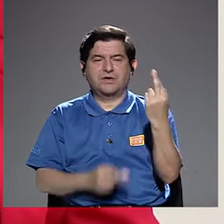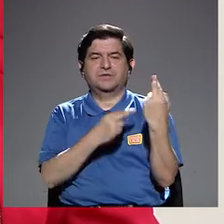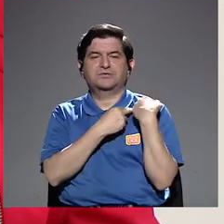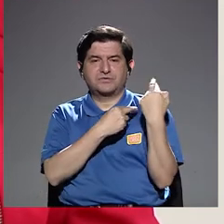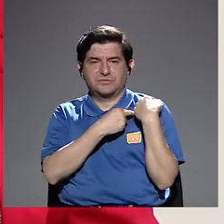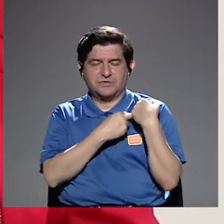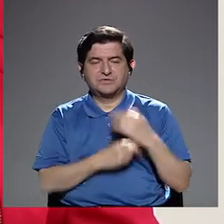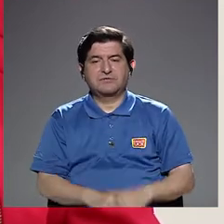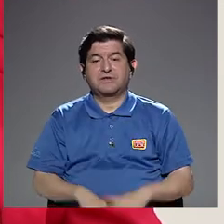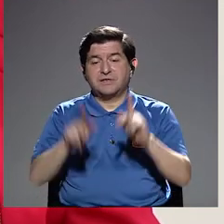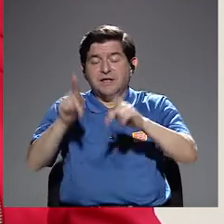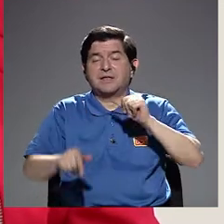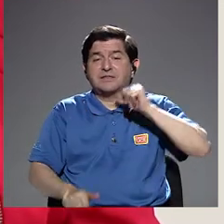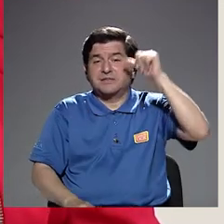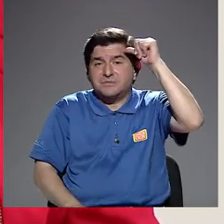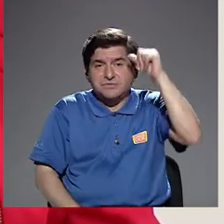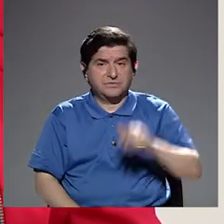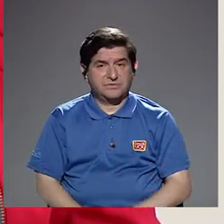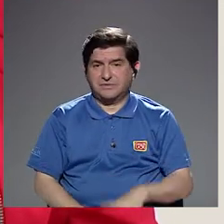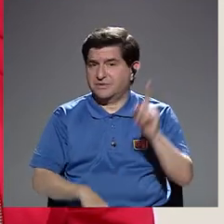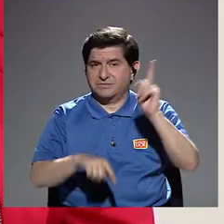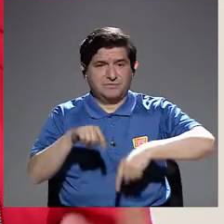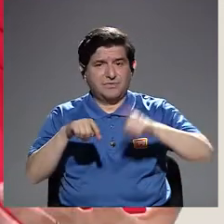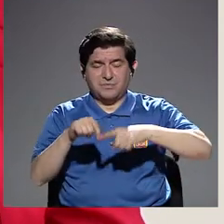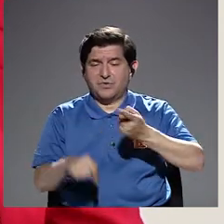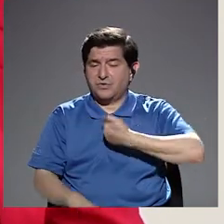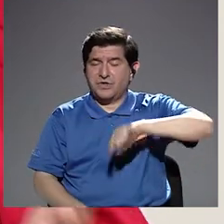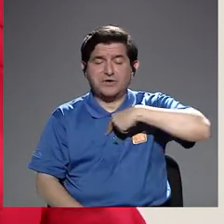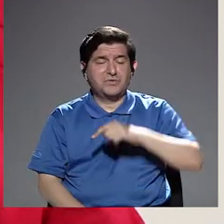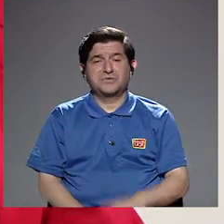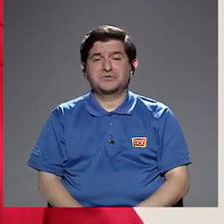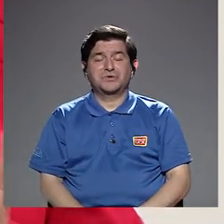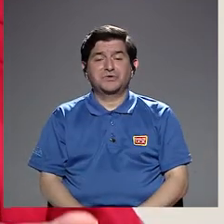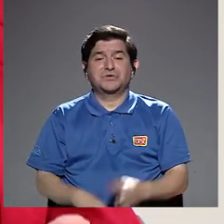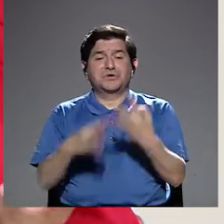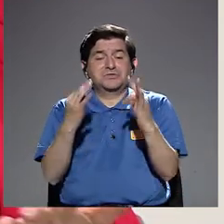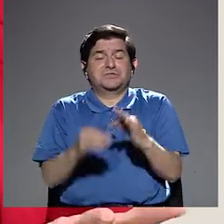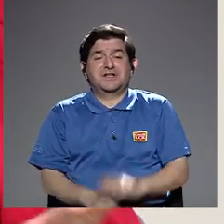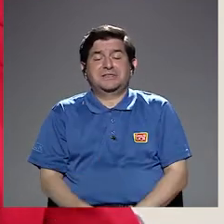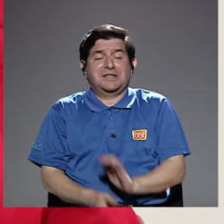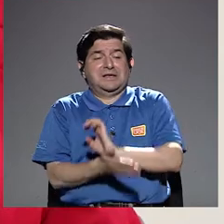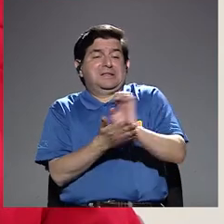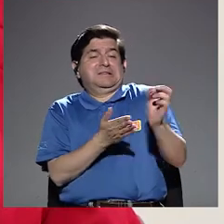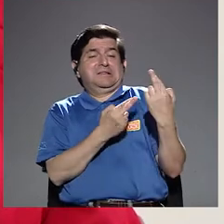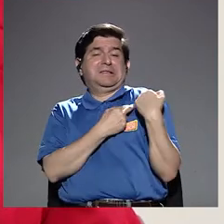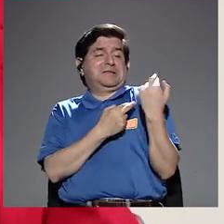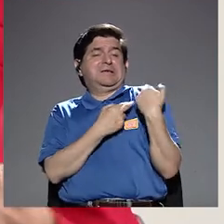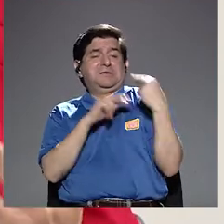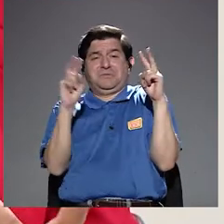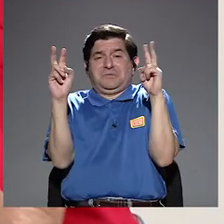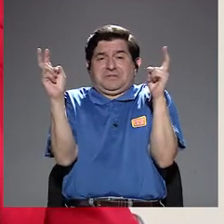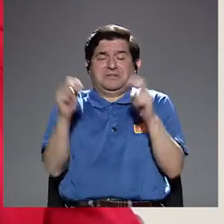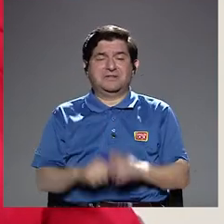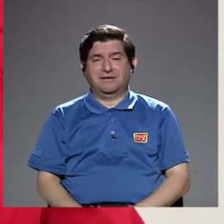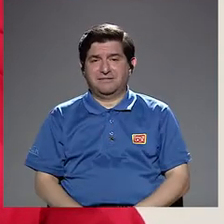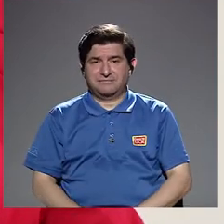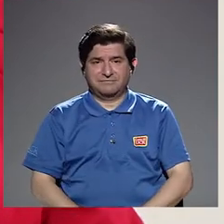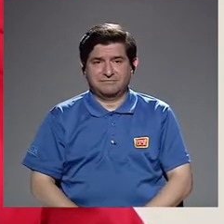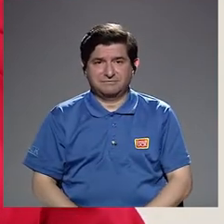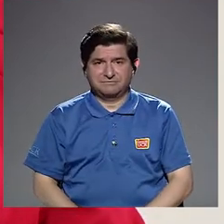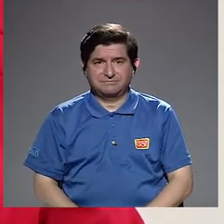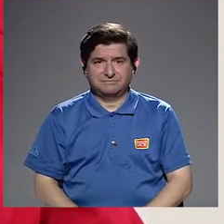responsabilidad de los adultos y no podemos lavarnos las manos, ¿verdad?, como popularmente se dice, de esta